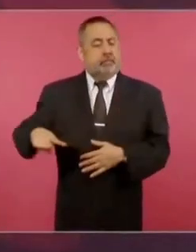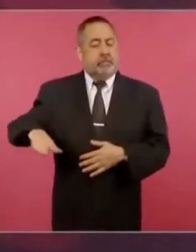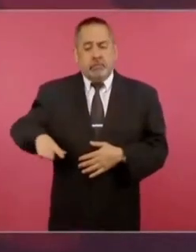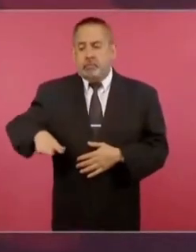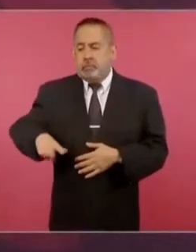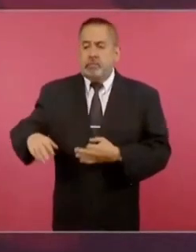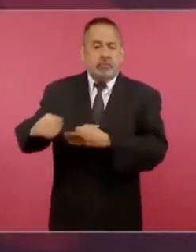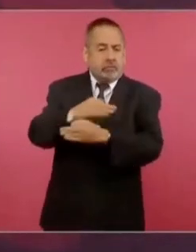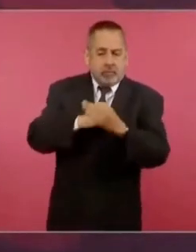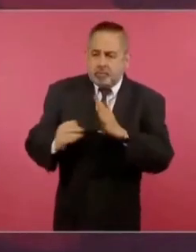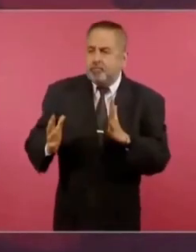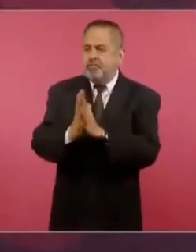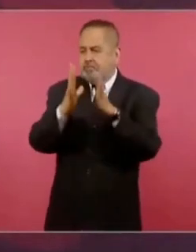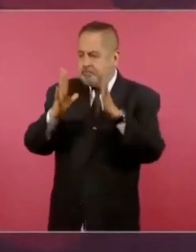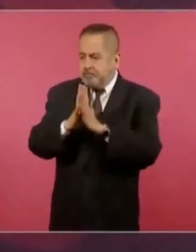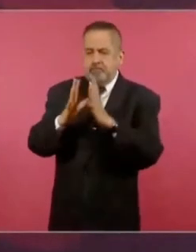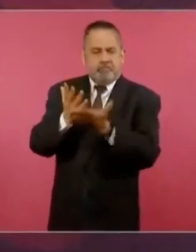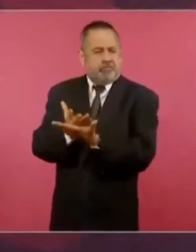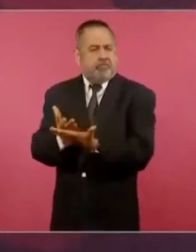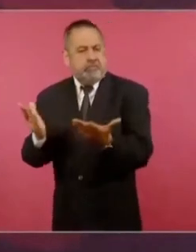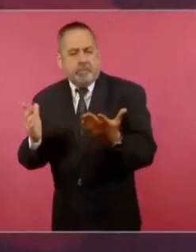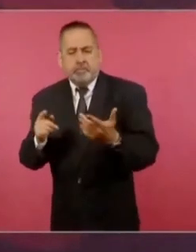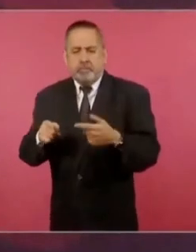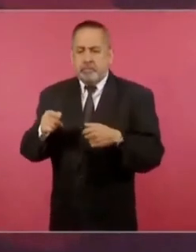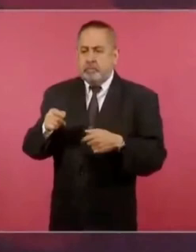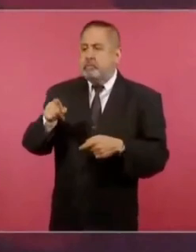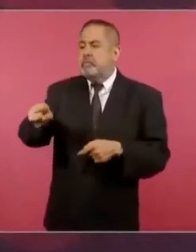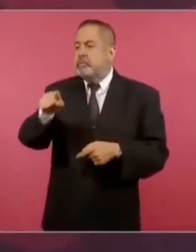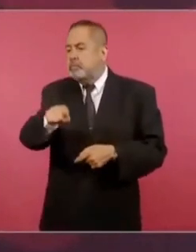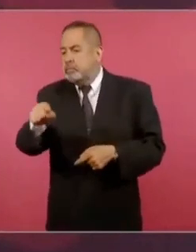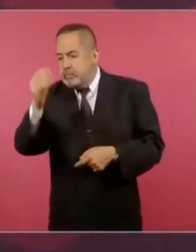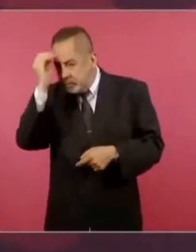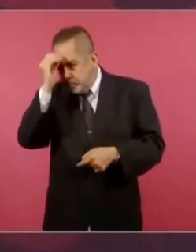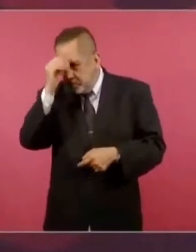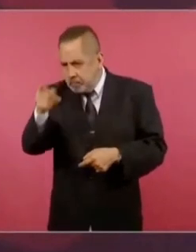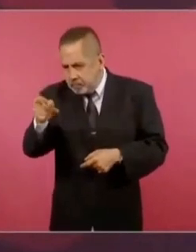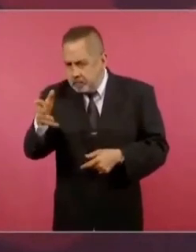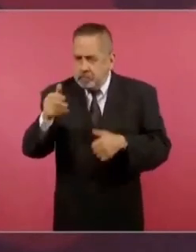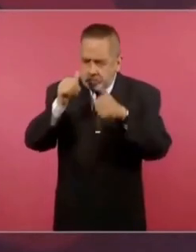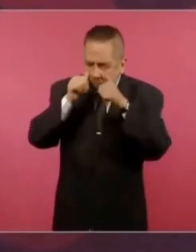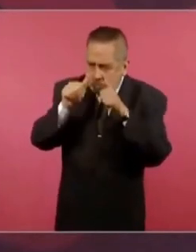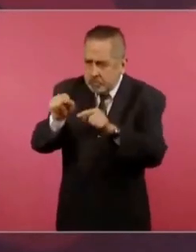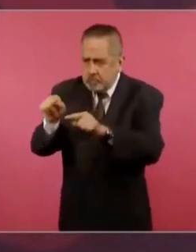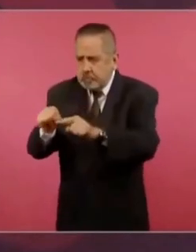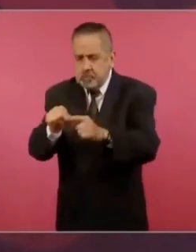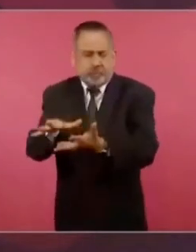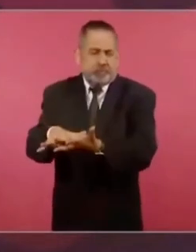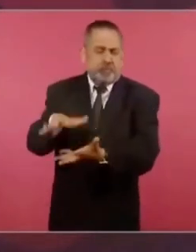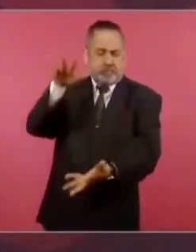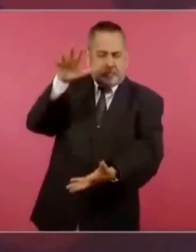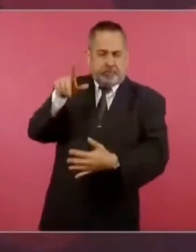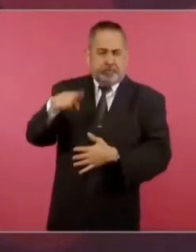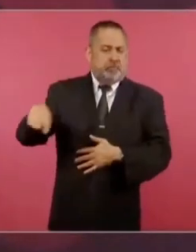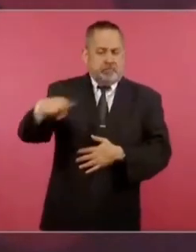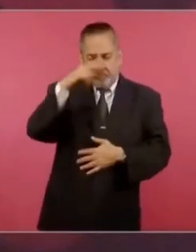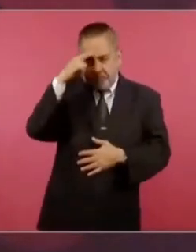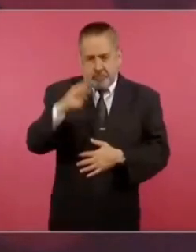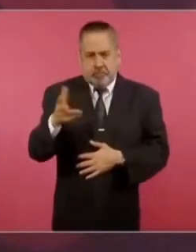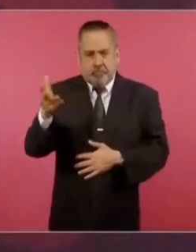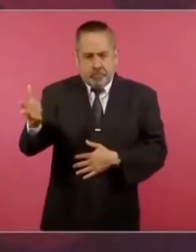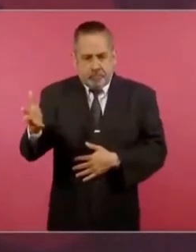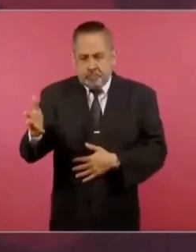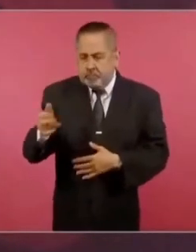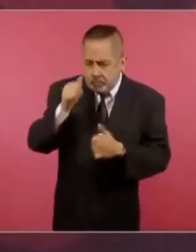de todos, que se tome en cuenta a la mayoría de los mexicanos,